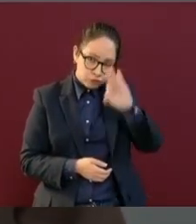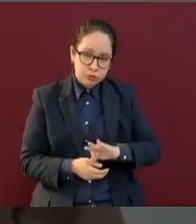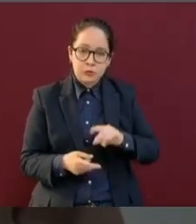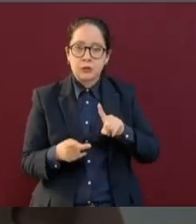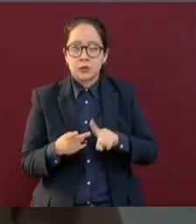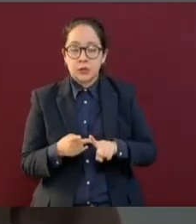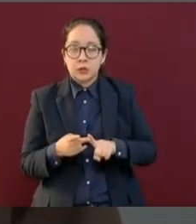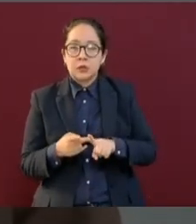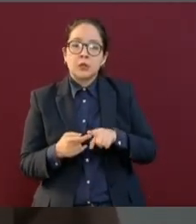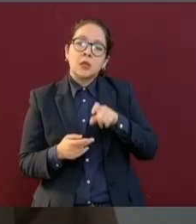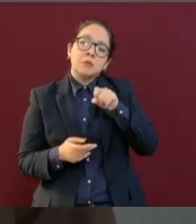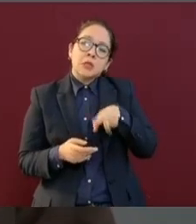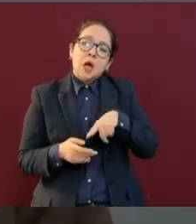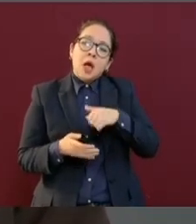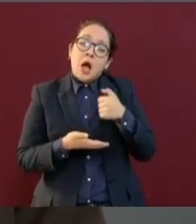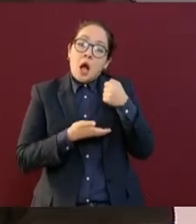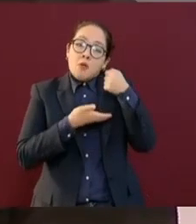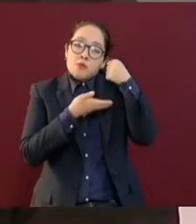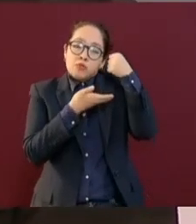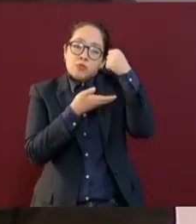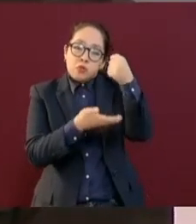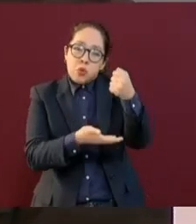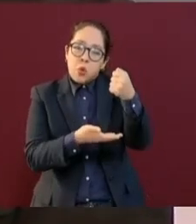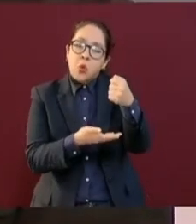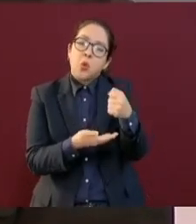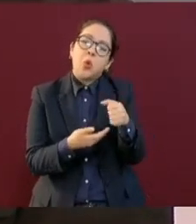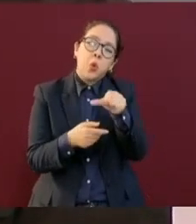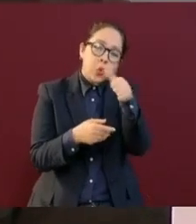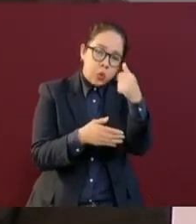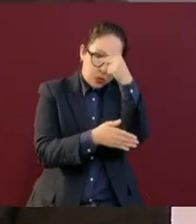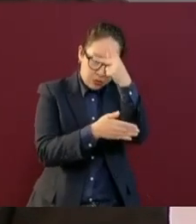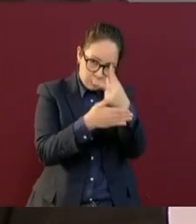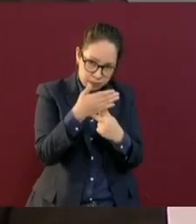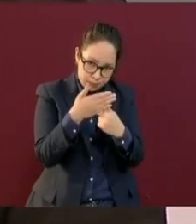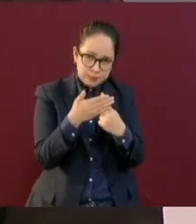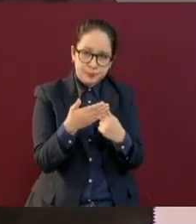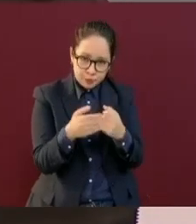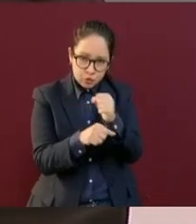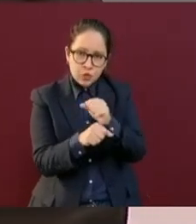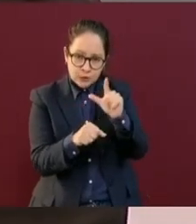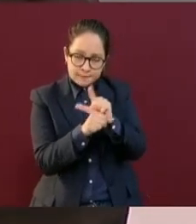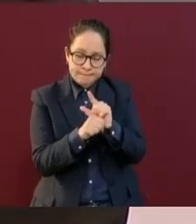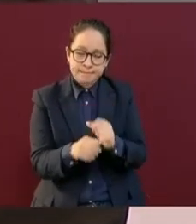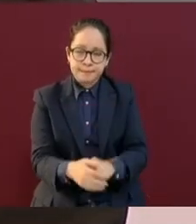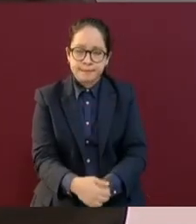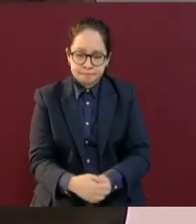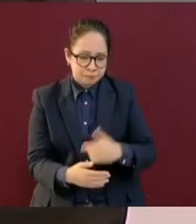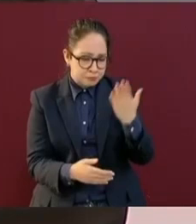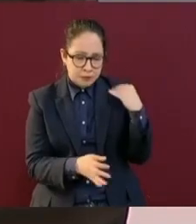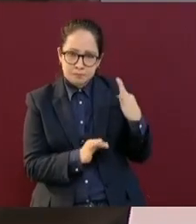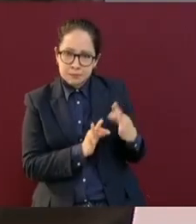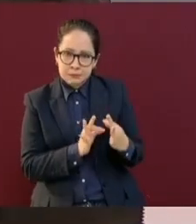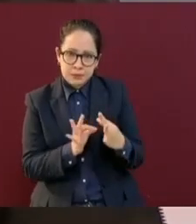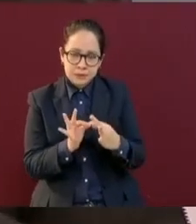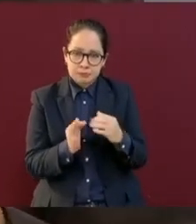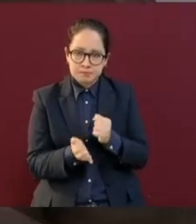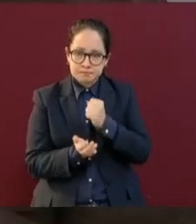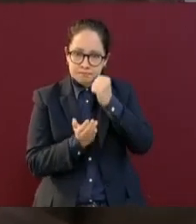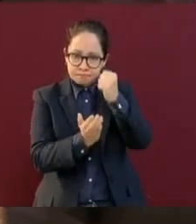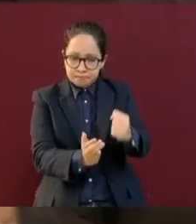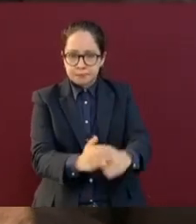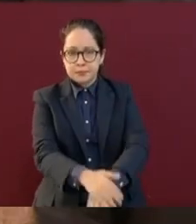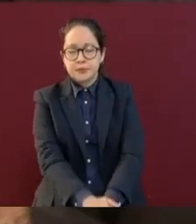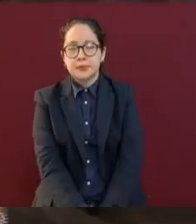los apoyos de otros programas sociales. Además